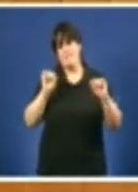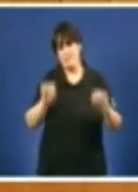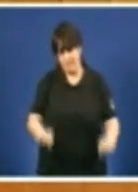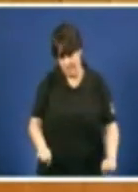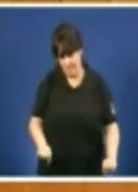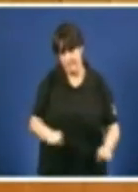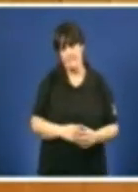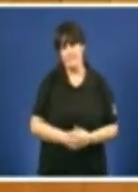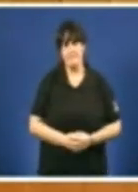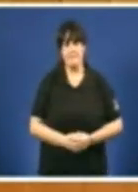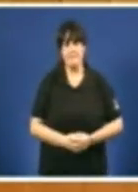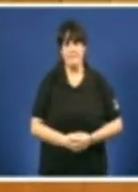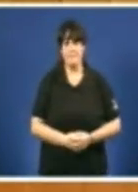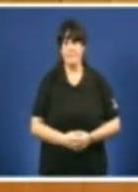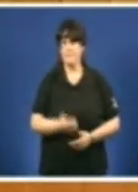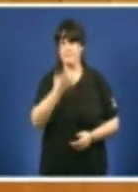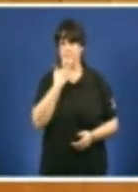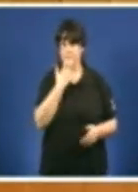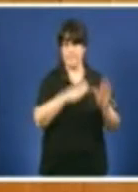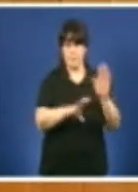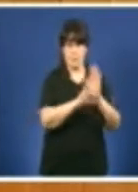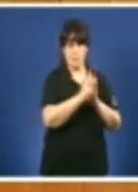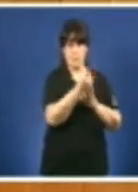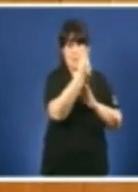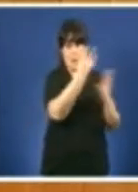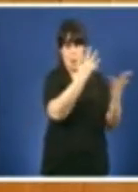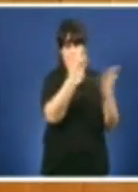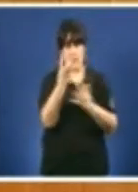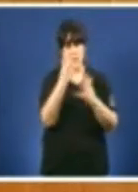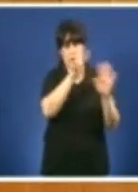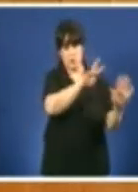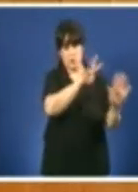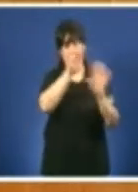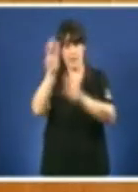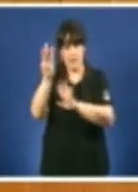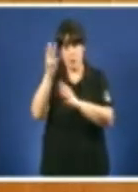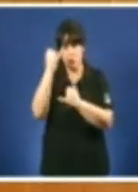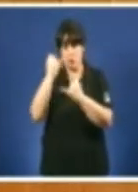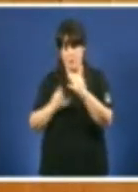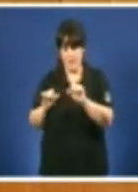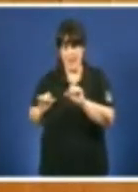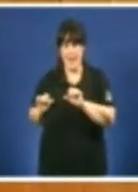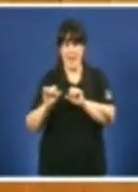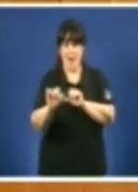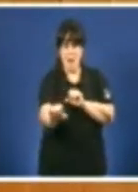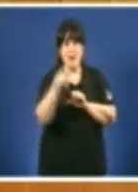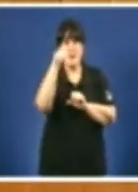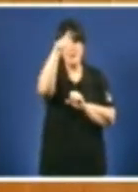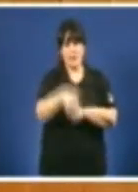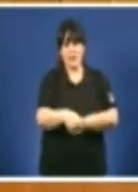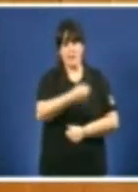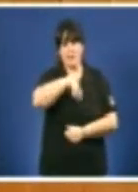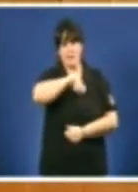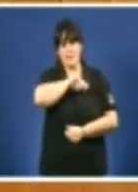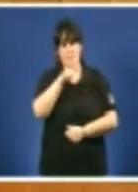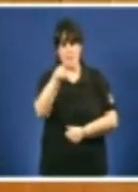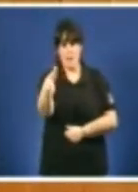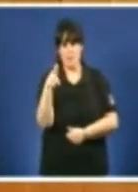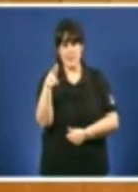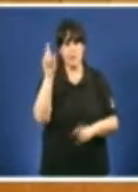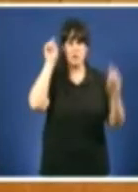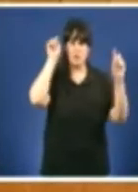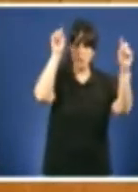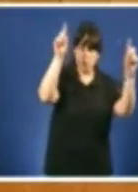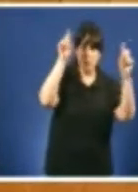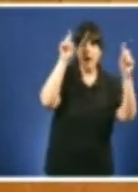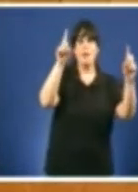hasta a Constitución de 1978 no que en España se reconhecen os dereitos da educación, a sanidade e as